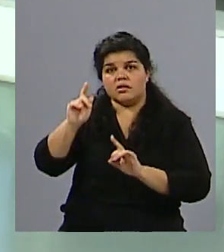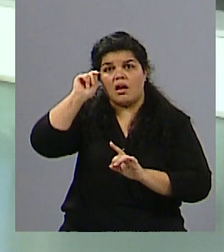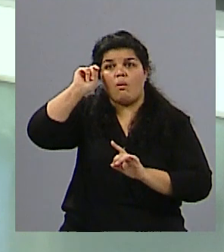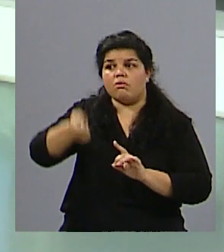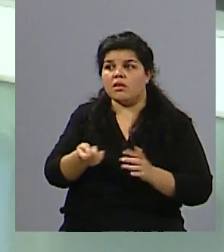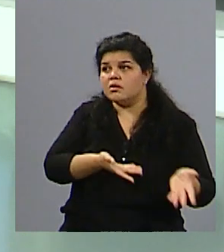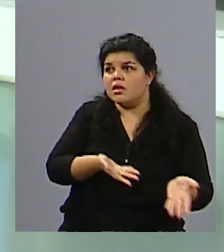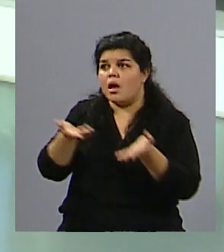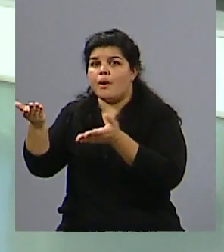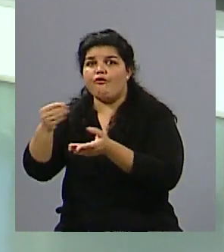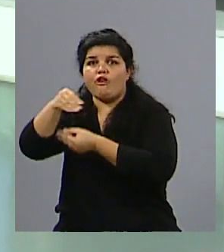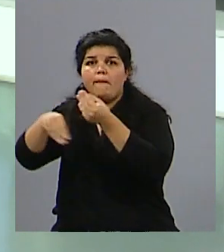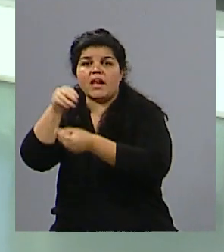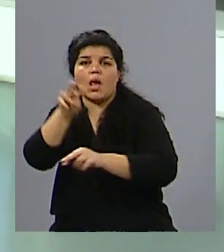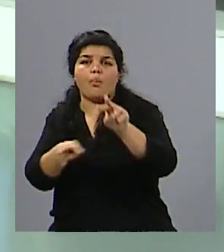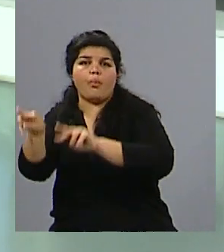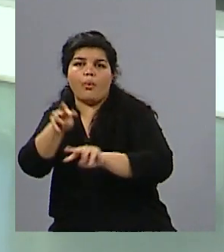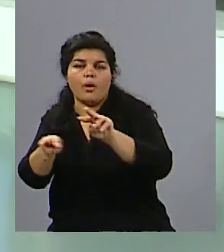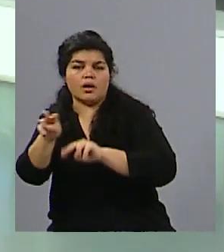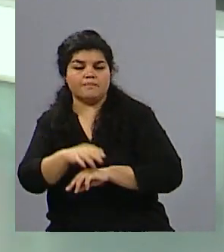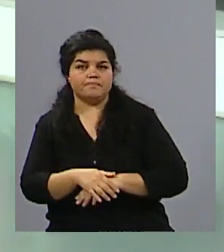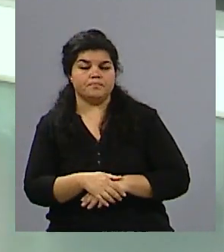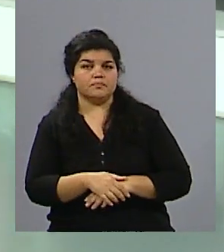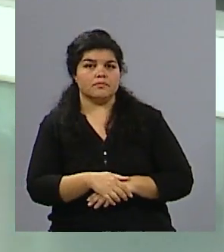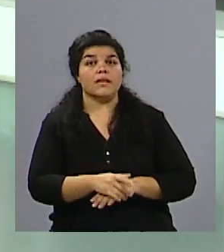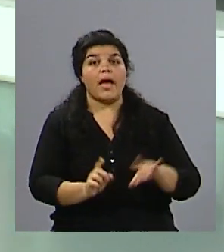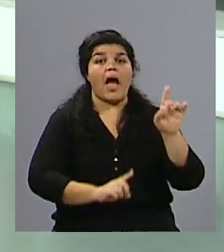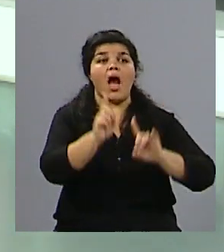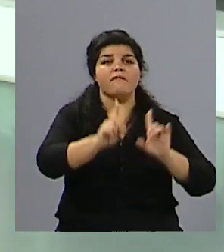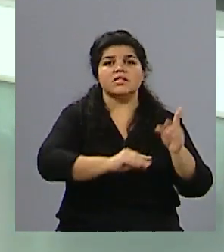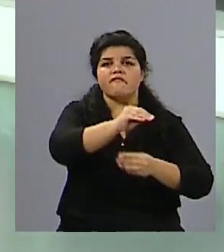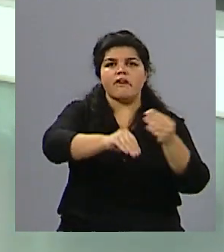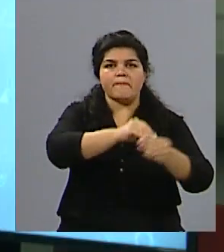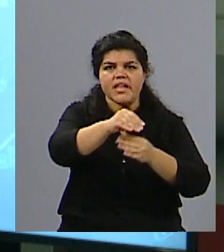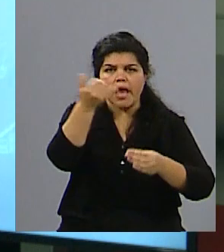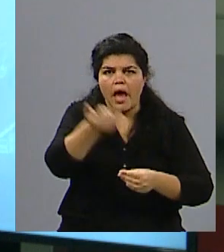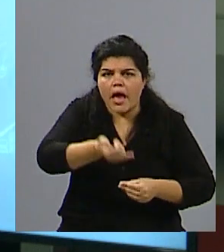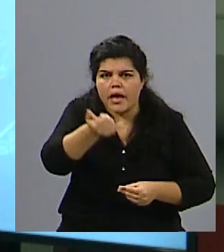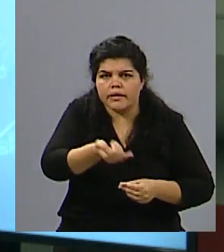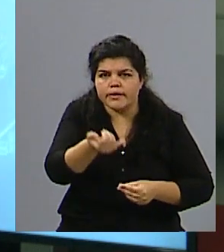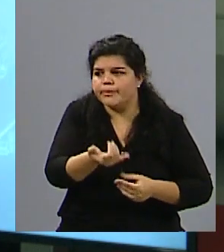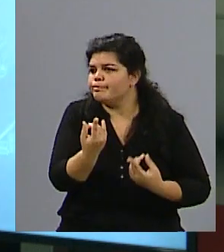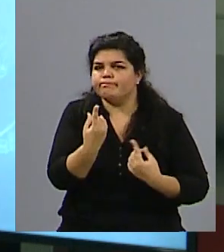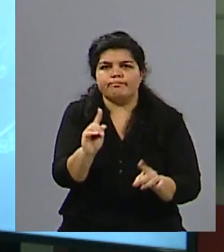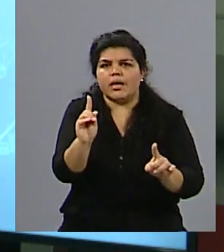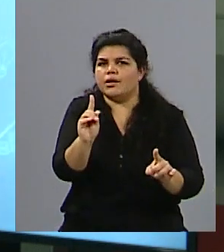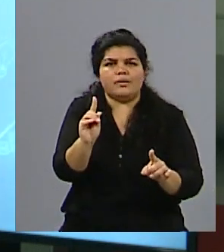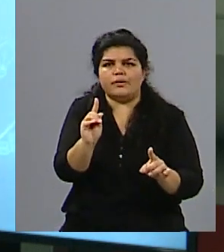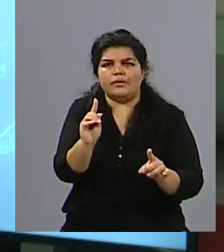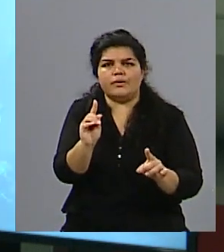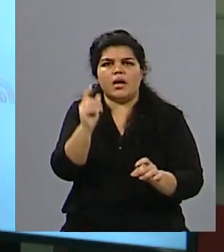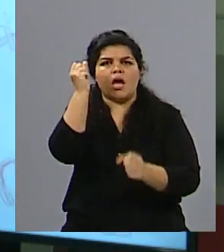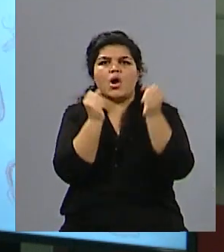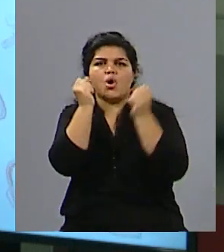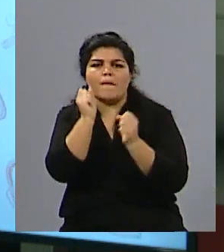doloroso. O a veces tienen familia que tampoco puede dar la respuesta y la contención necesaria, porque a veces económicamente no están en condiciones